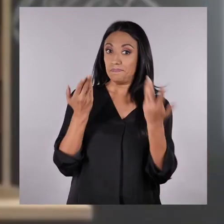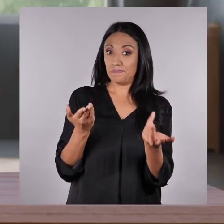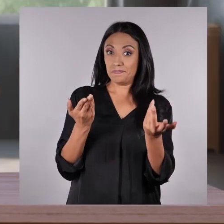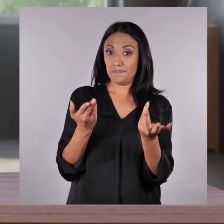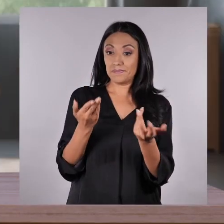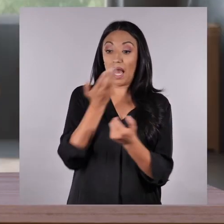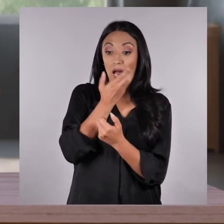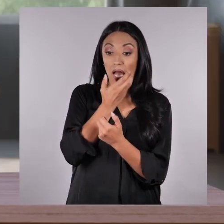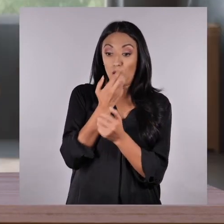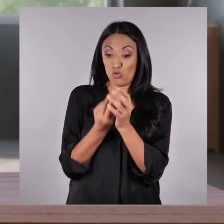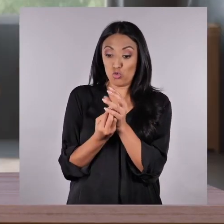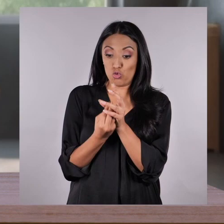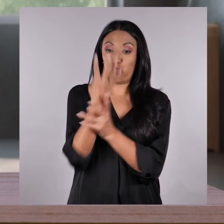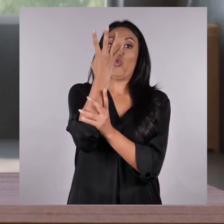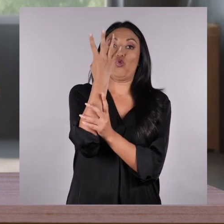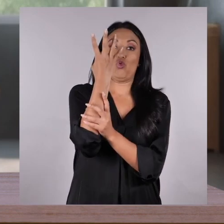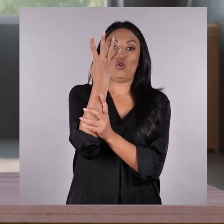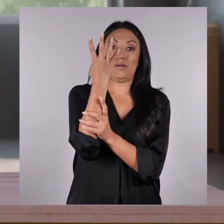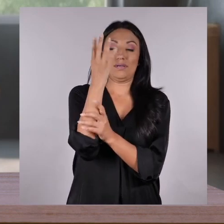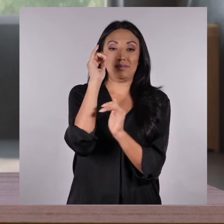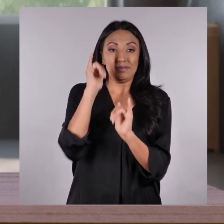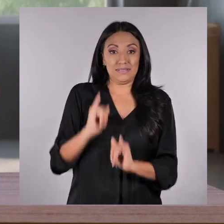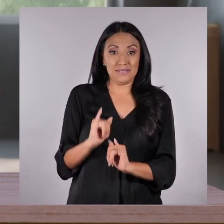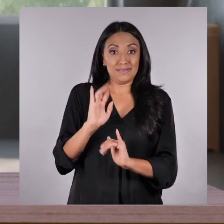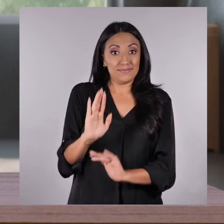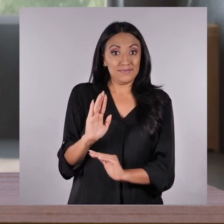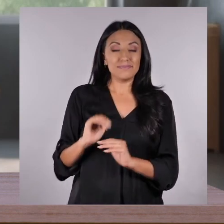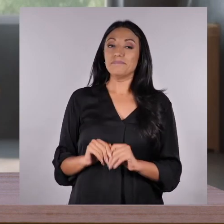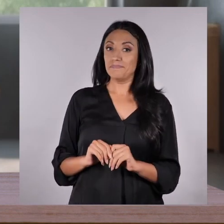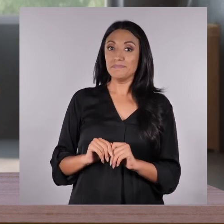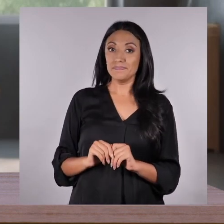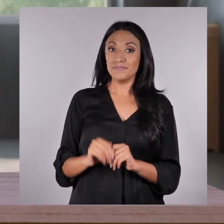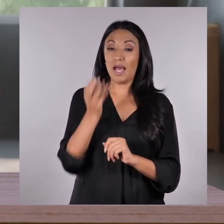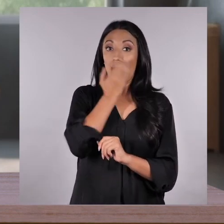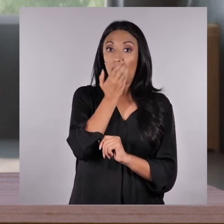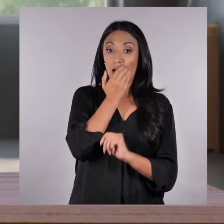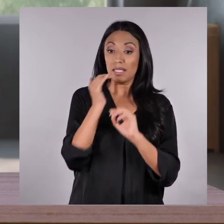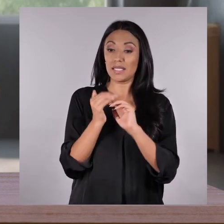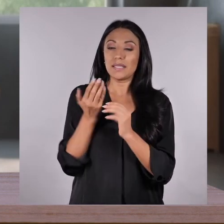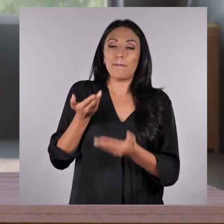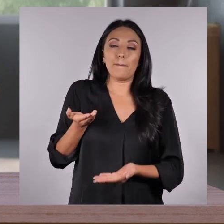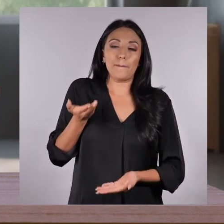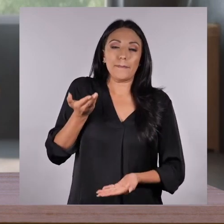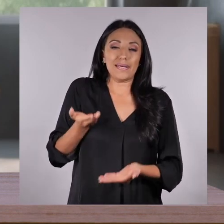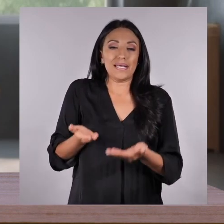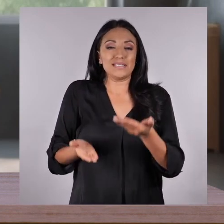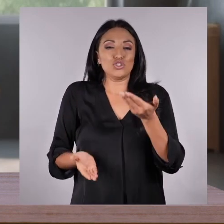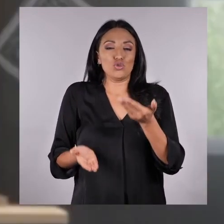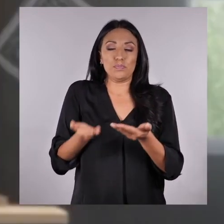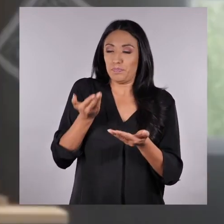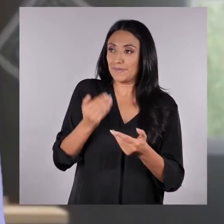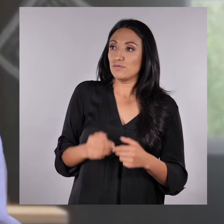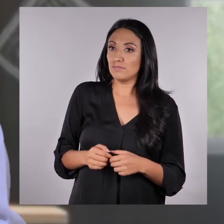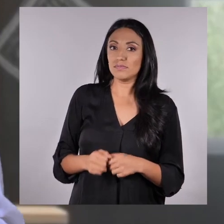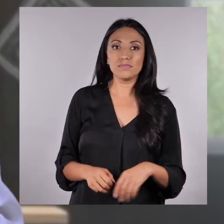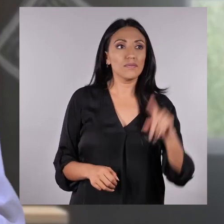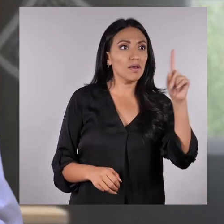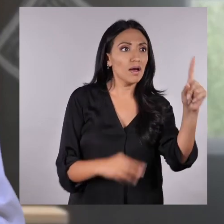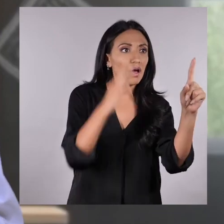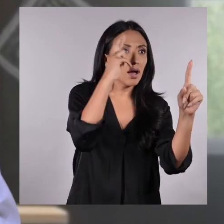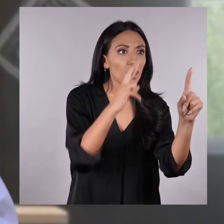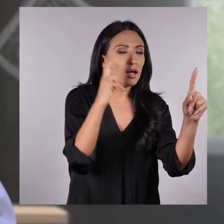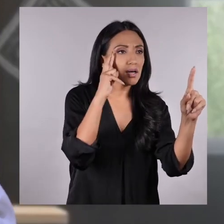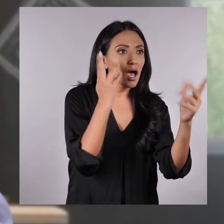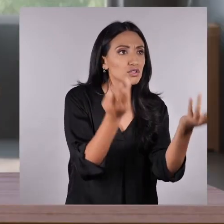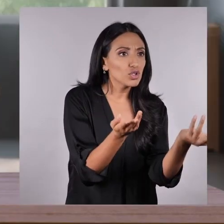Ven, el aire caliente sube y el frío se queda en su lugar. El aire caliente pesa menos. ¡Otra vez tienes